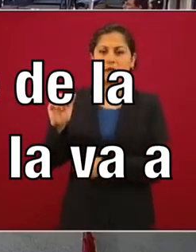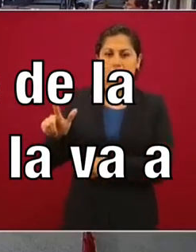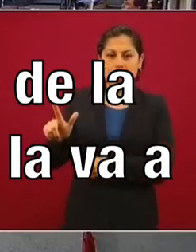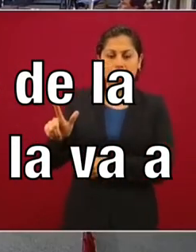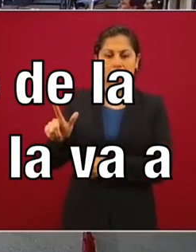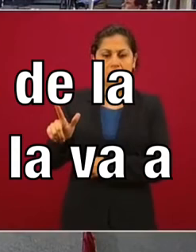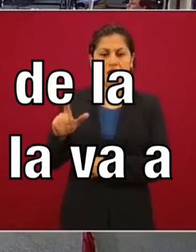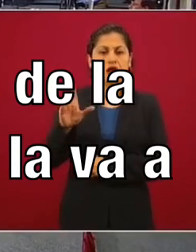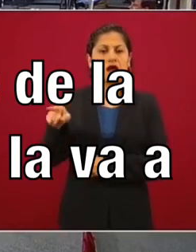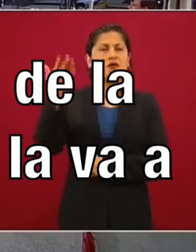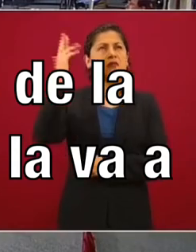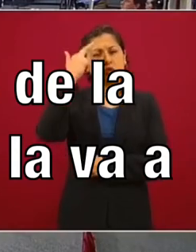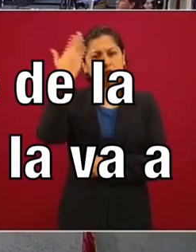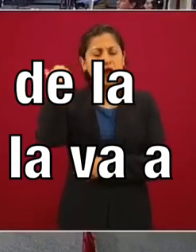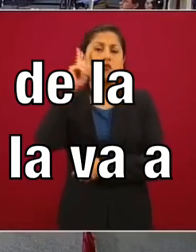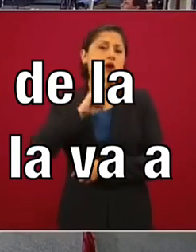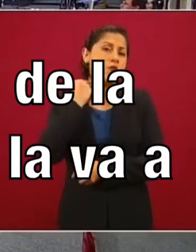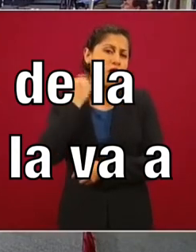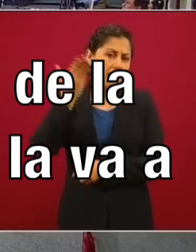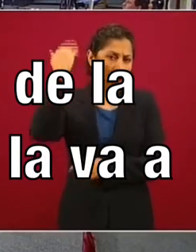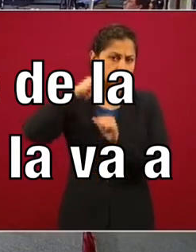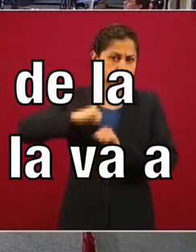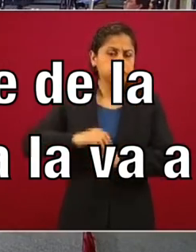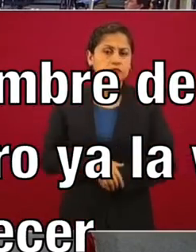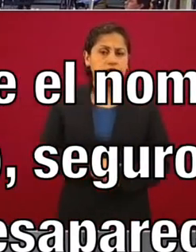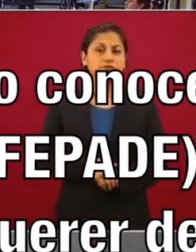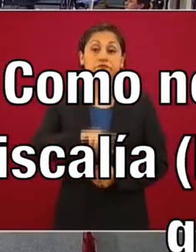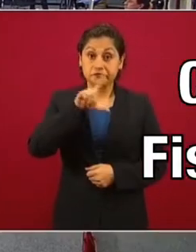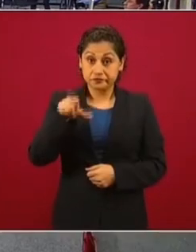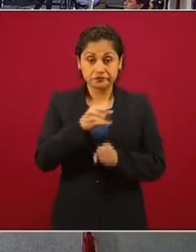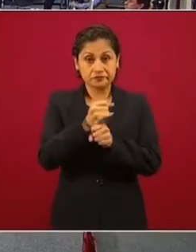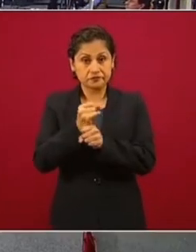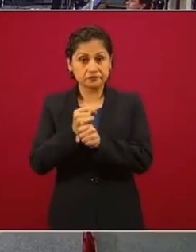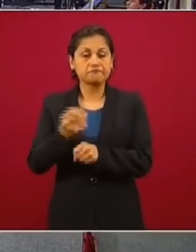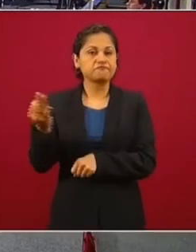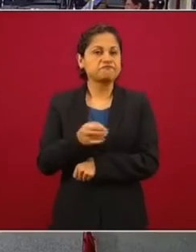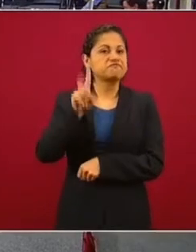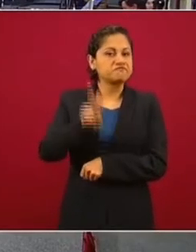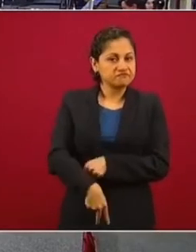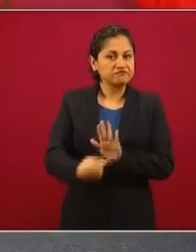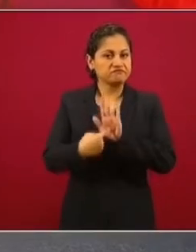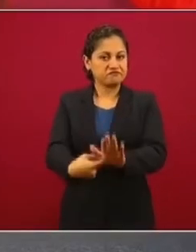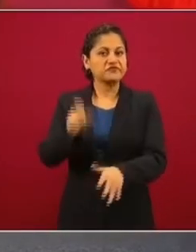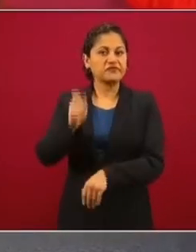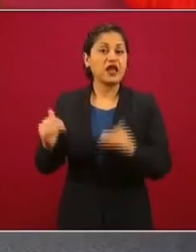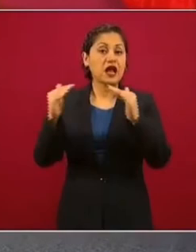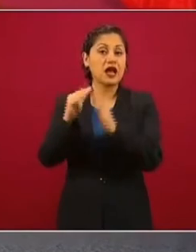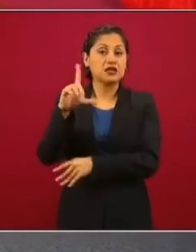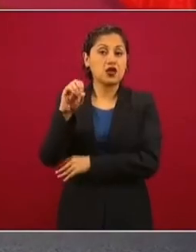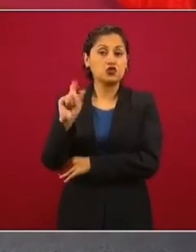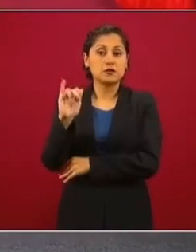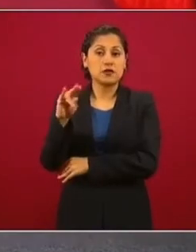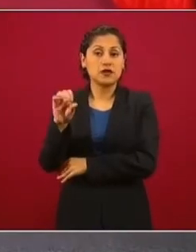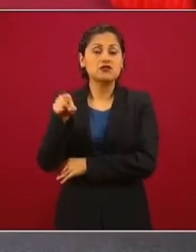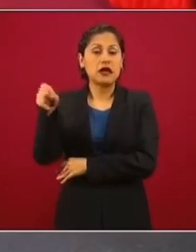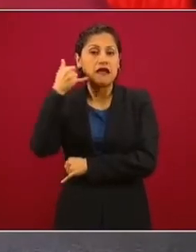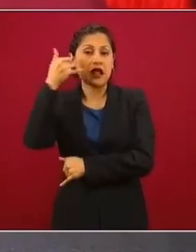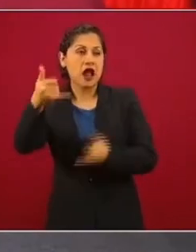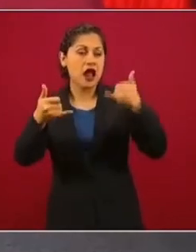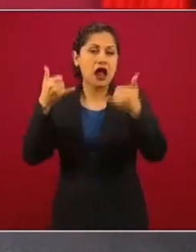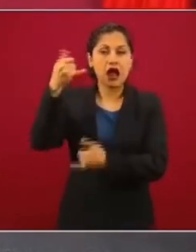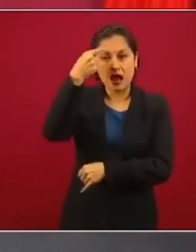Me acuerdo que era una abogada la que estaba ahí. Y se demostró que de los pinos salían las llamadas de la guerra sucia